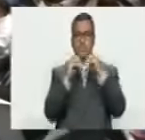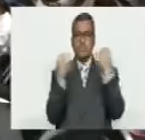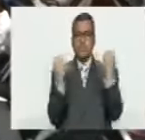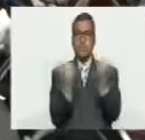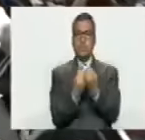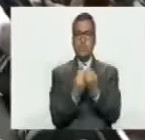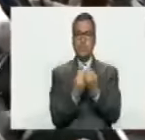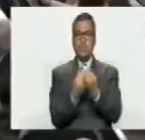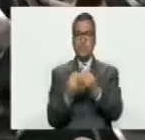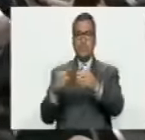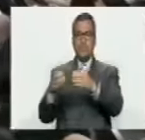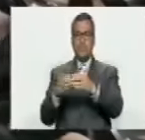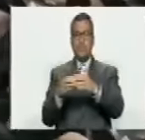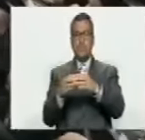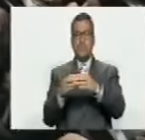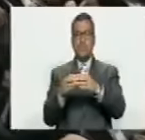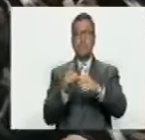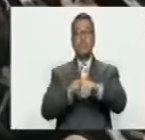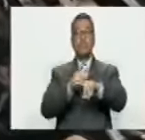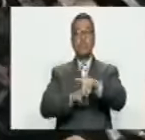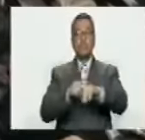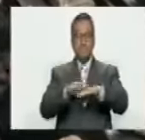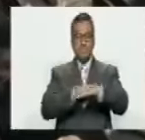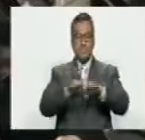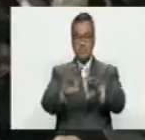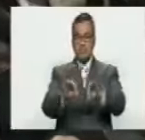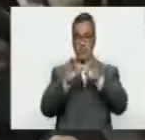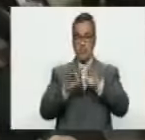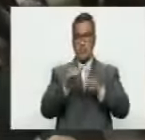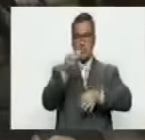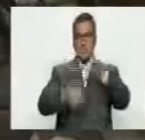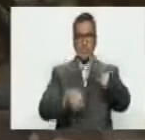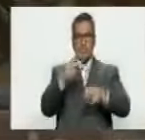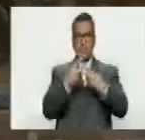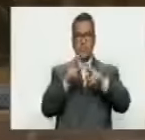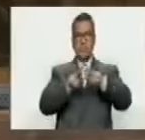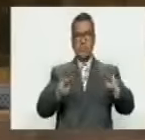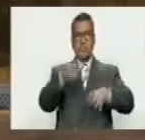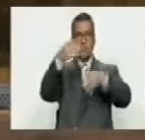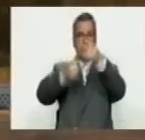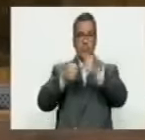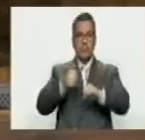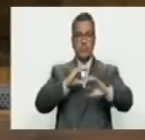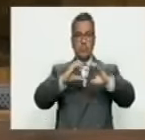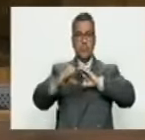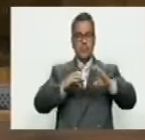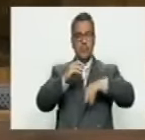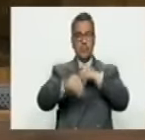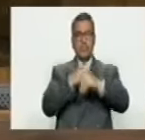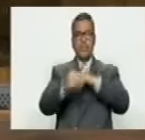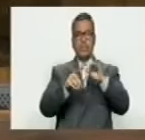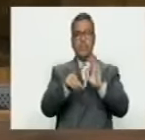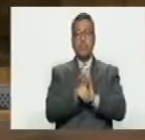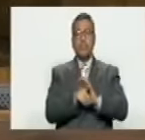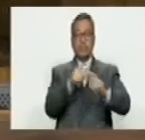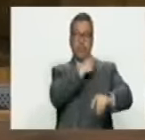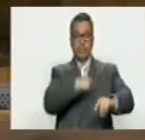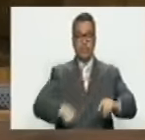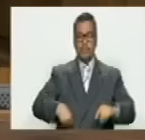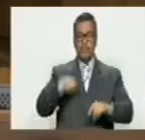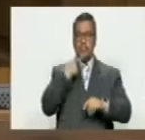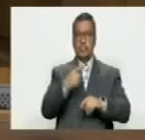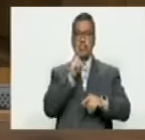de la jurisdicción especial de la justicia de paz comunal, como iniciativa legislativa. El presidente,